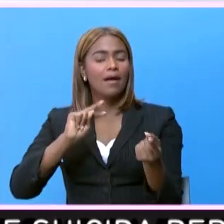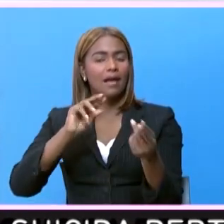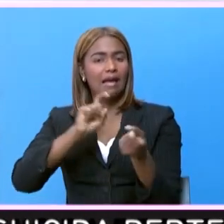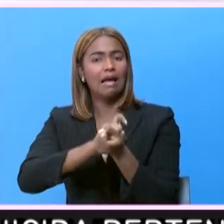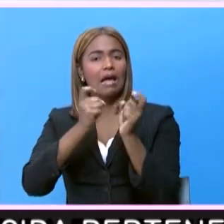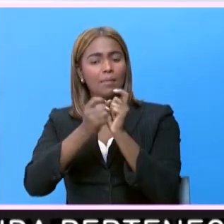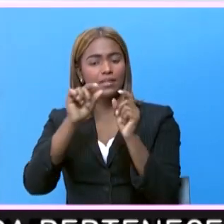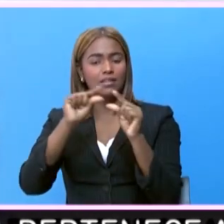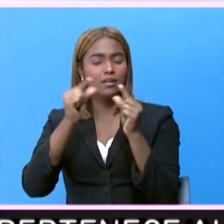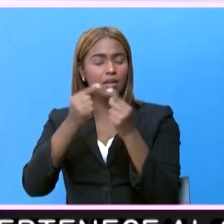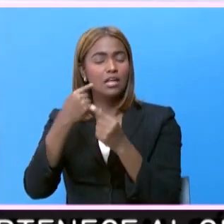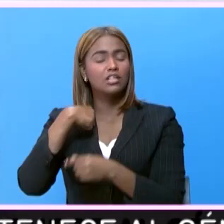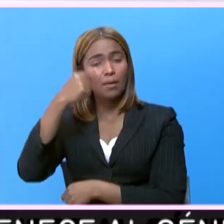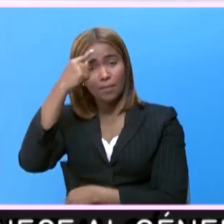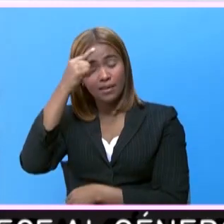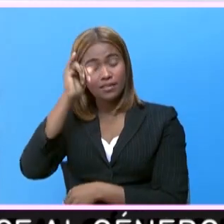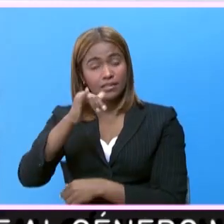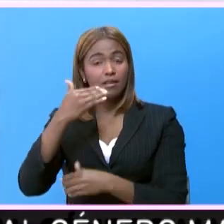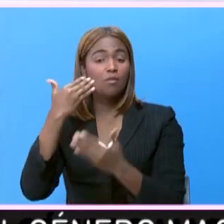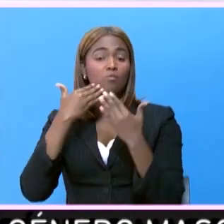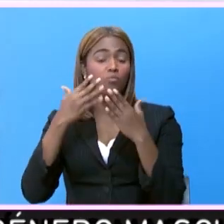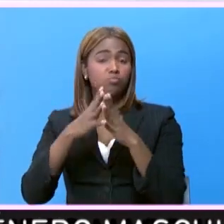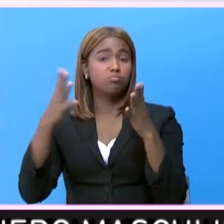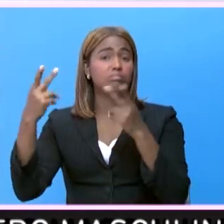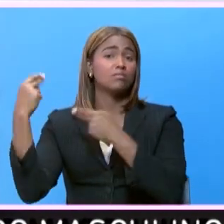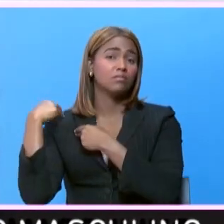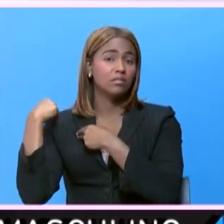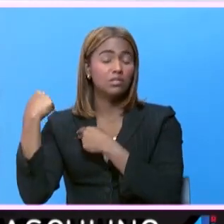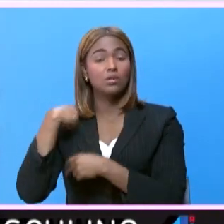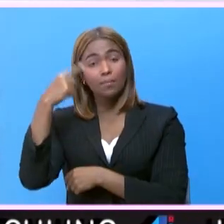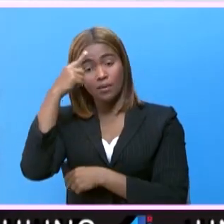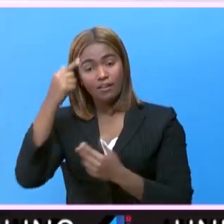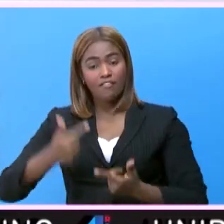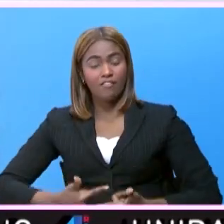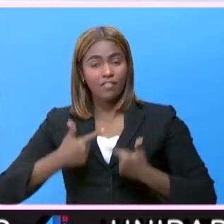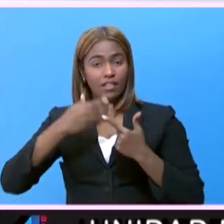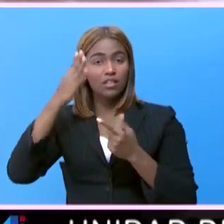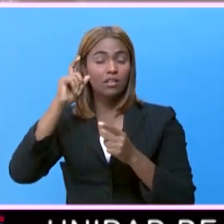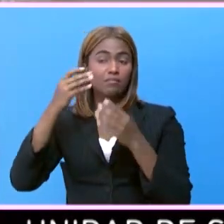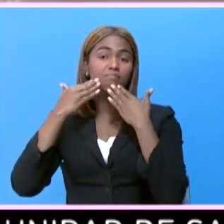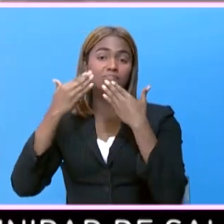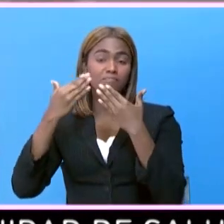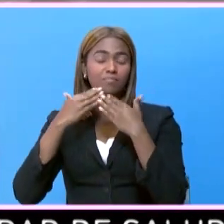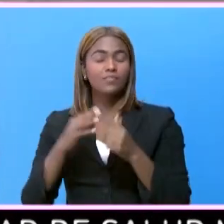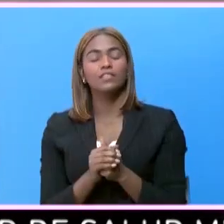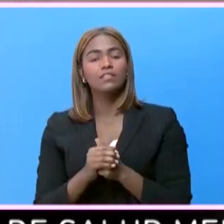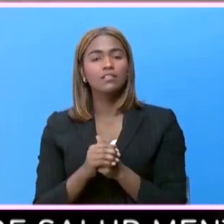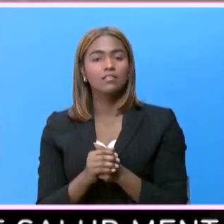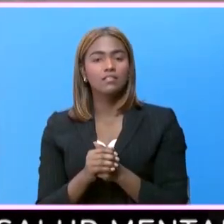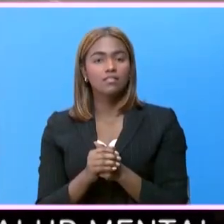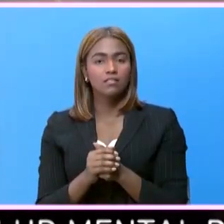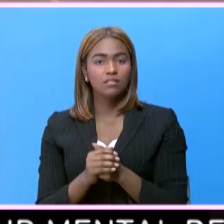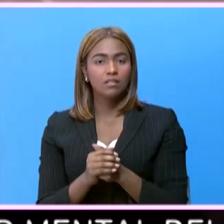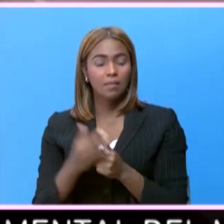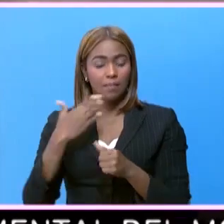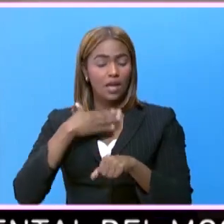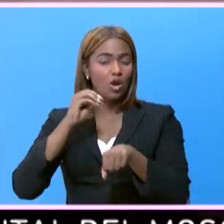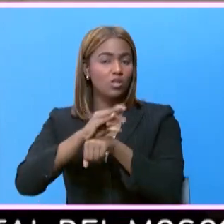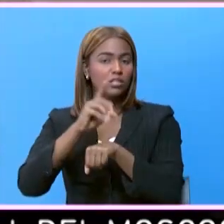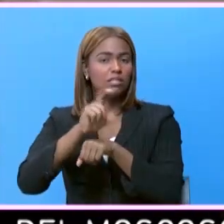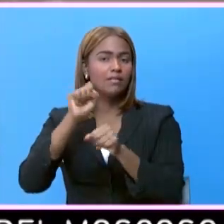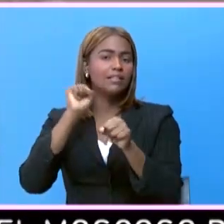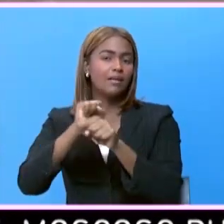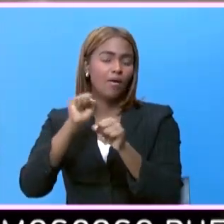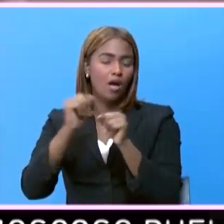federación, yo creo que realmente es un alto nivel de responsabilidad y yo creo que la vida a Dios hay que agradecer. Mi consejo es que trabajen